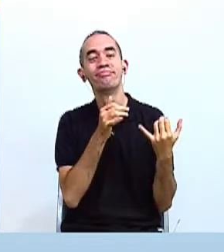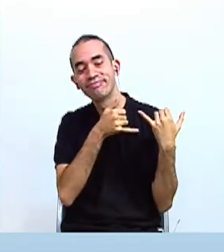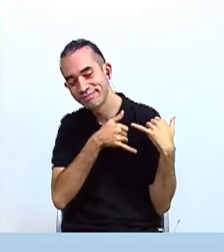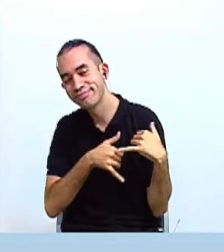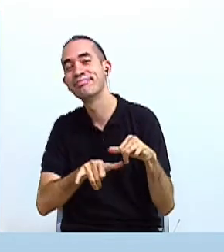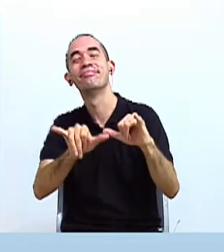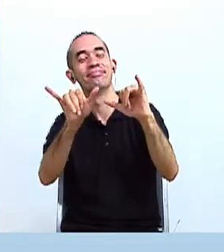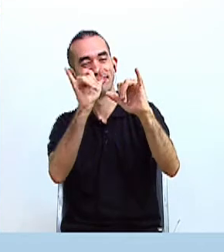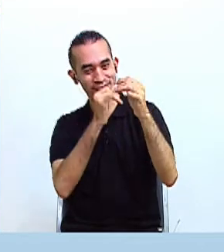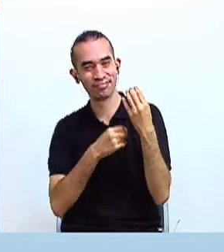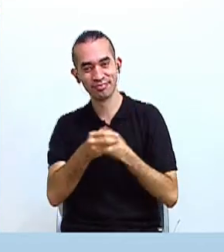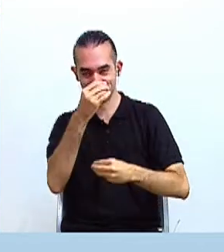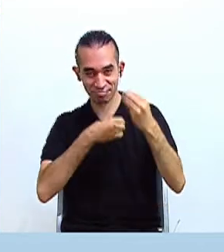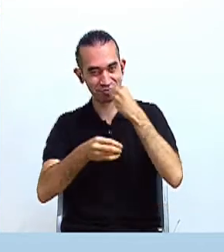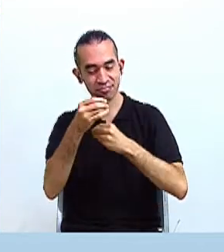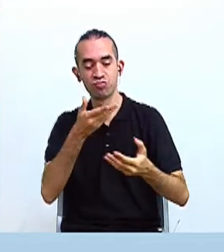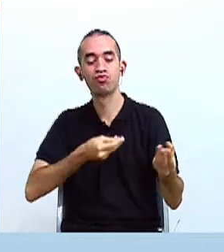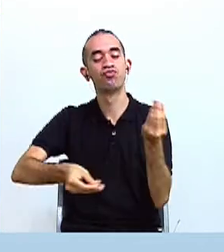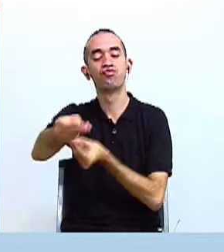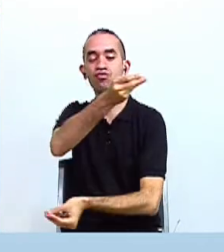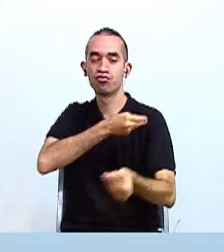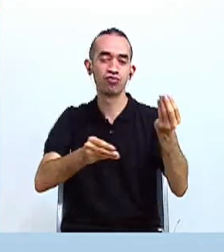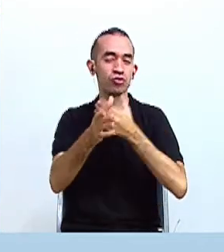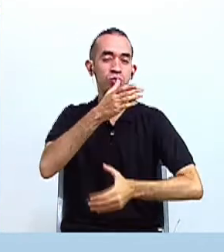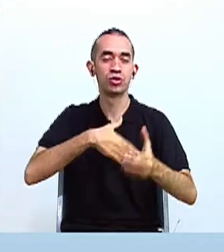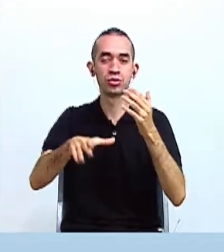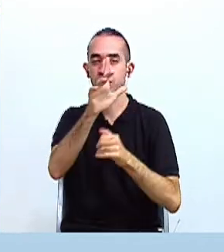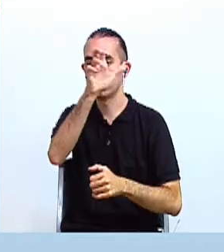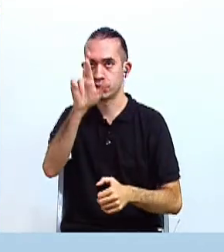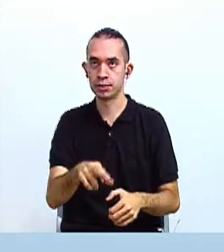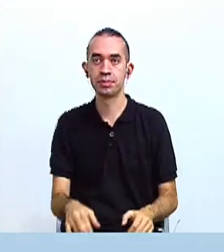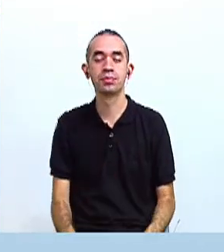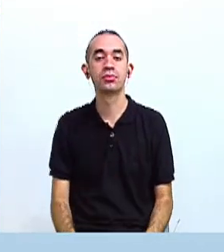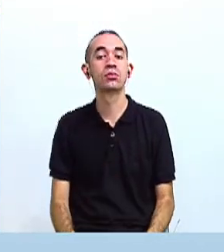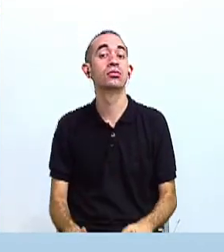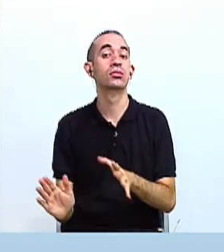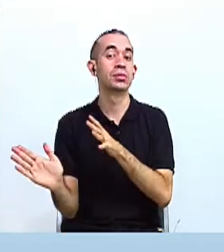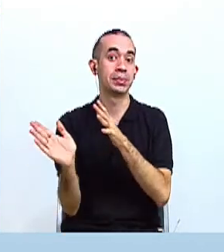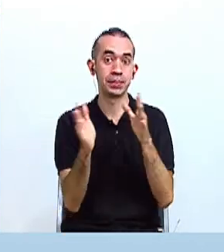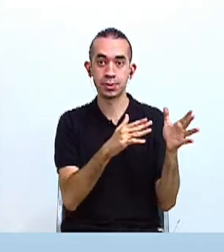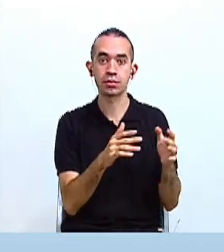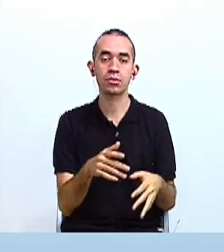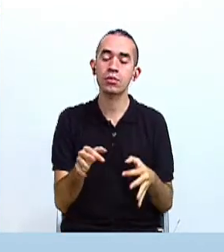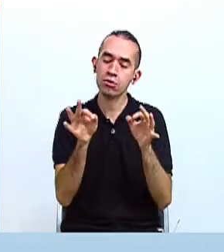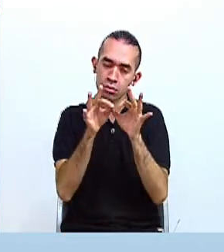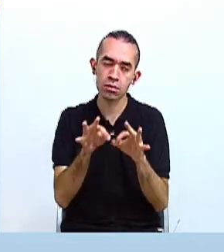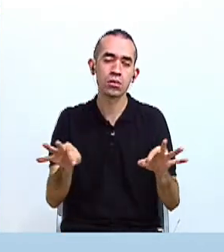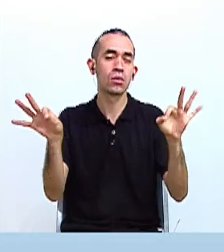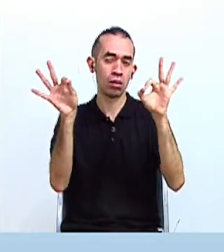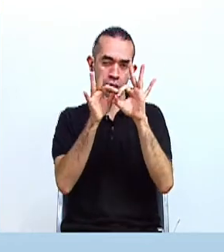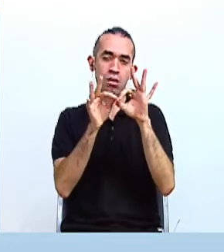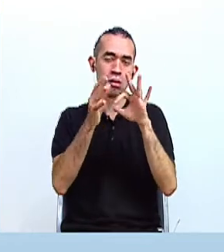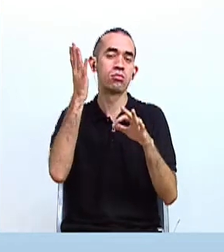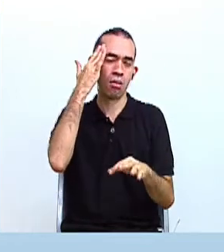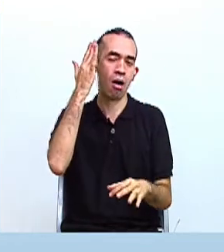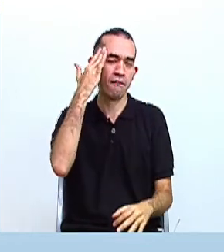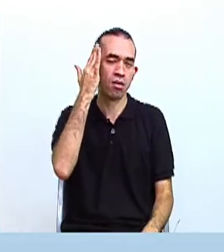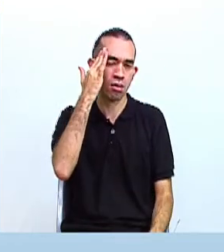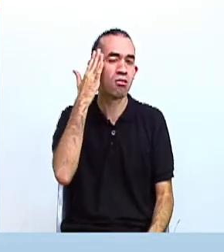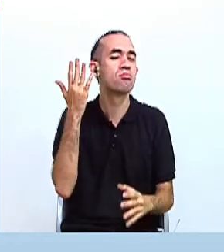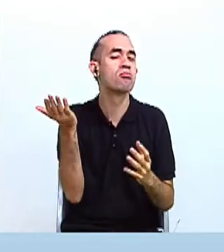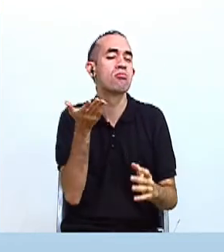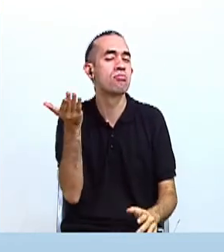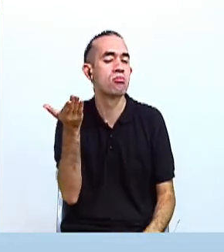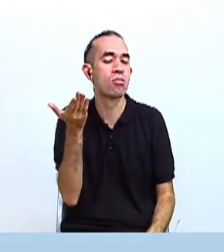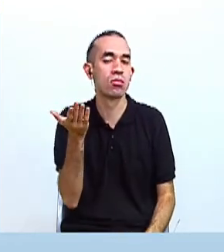importantes dentro del comercio de Costa Rica. Un apartado también significativo lo podemos dedicar en este momento